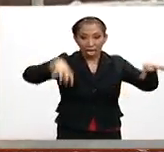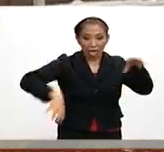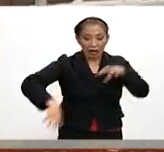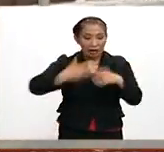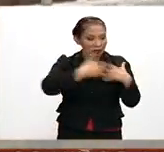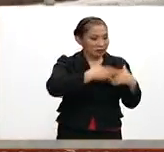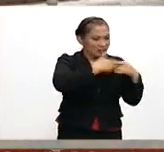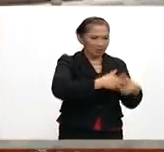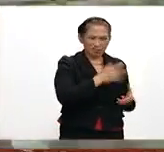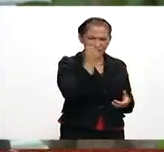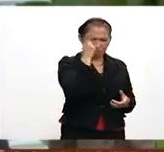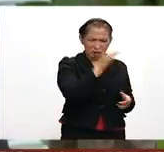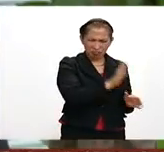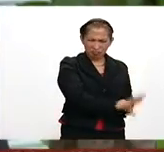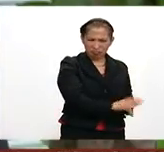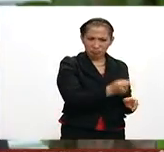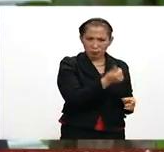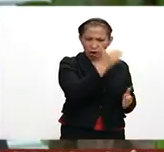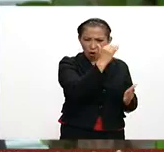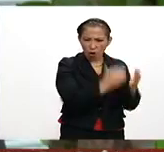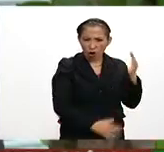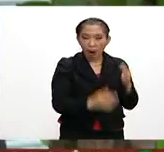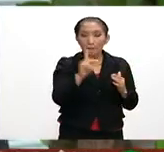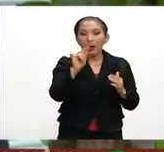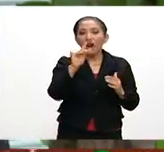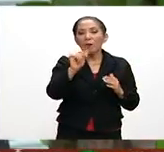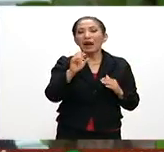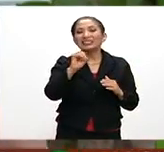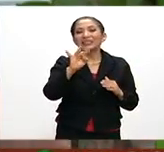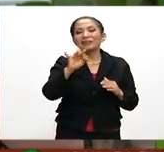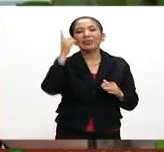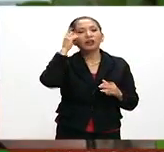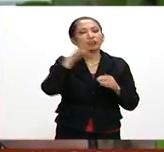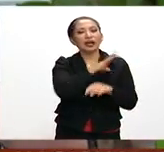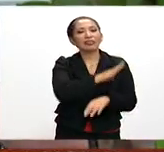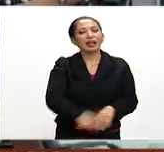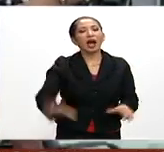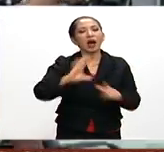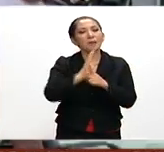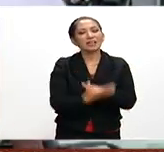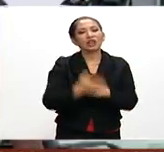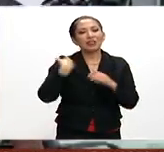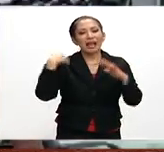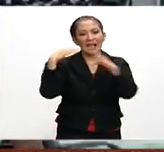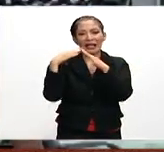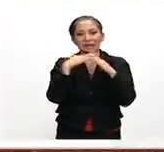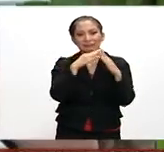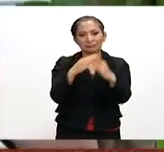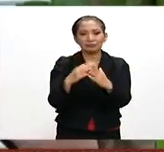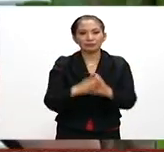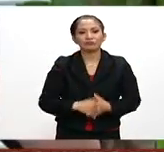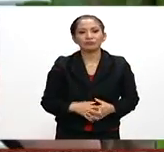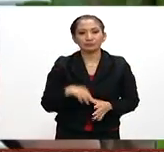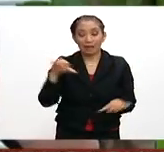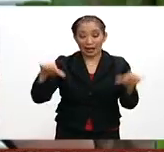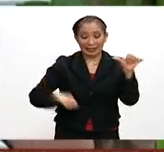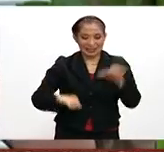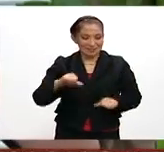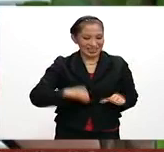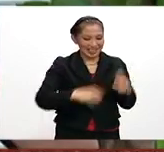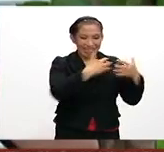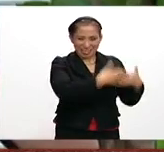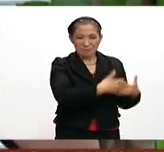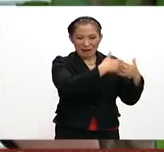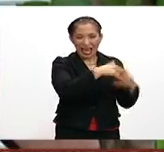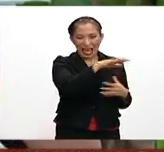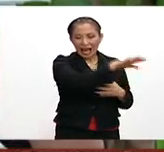industrial del país, afirmó Paloma Silva, directora general de la Comisión Nacional de la Vivienda. La actividad industrial que